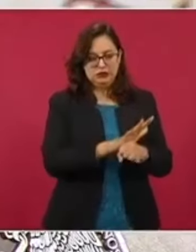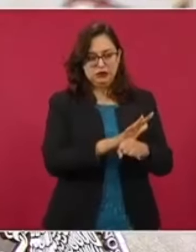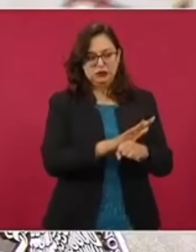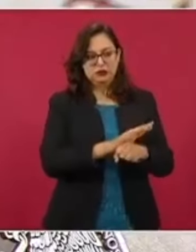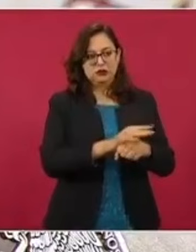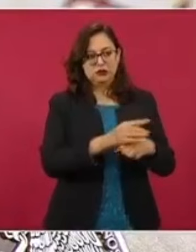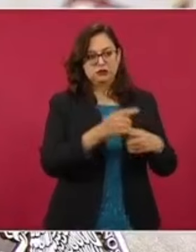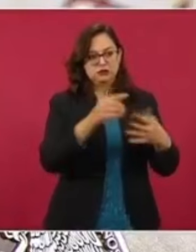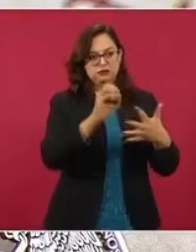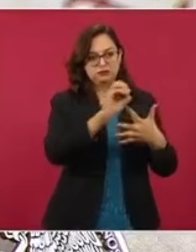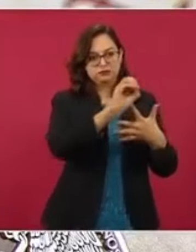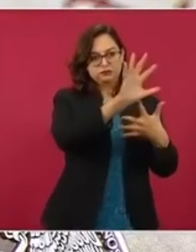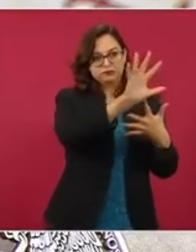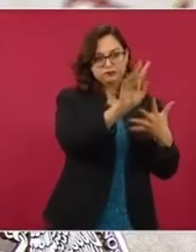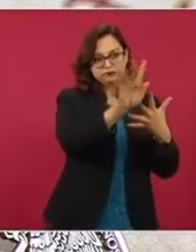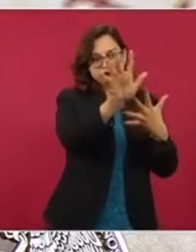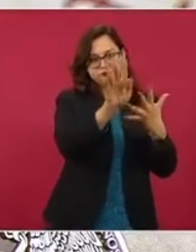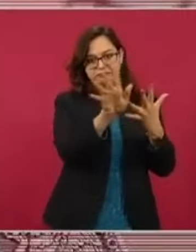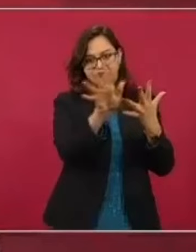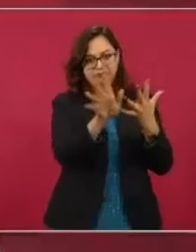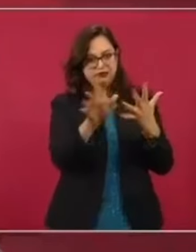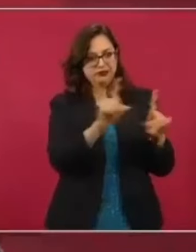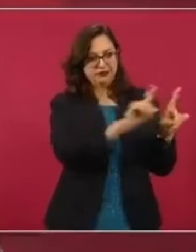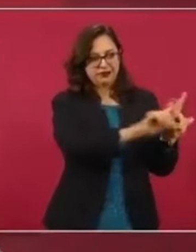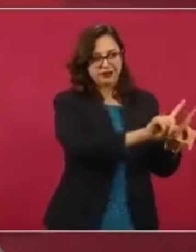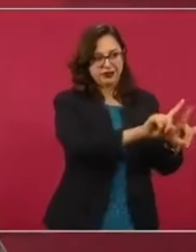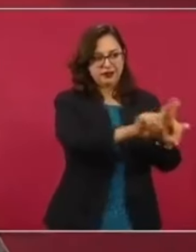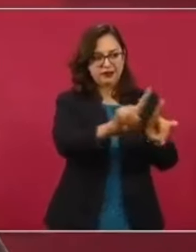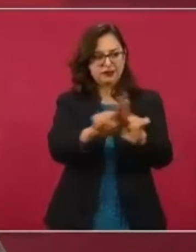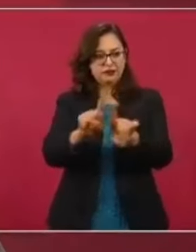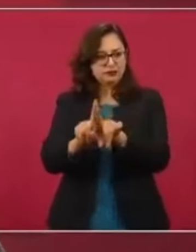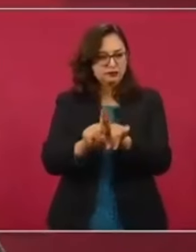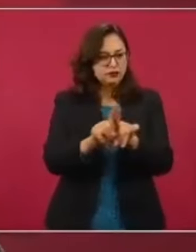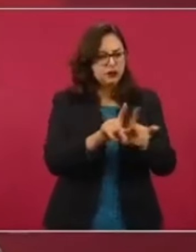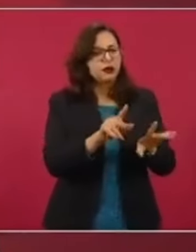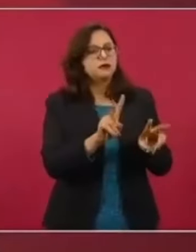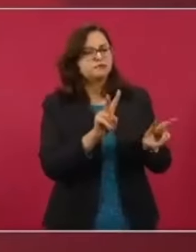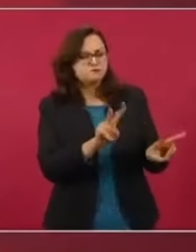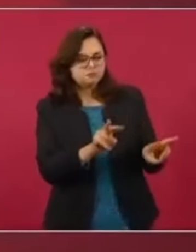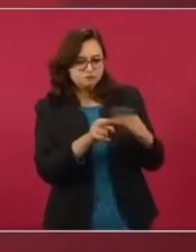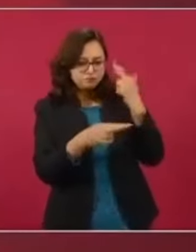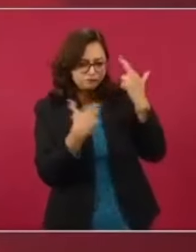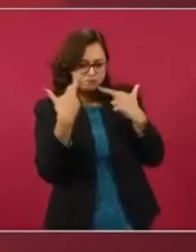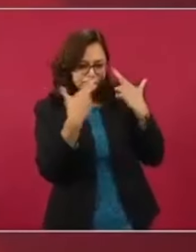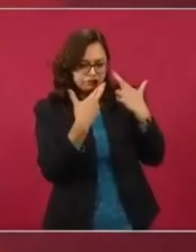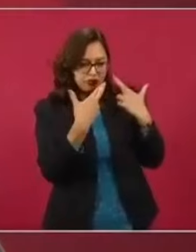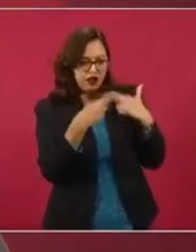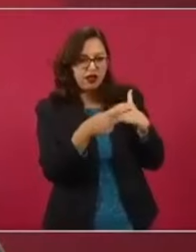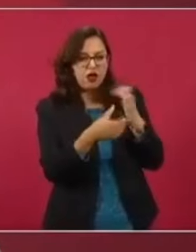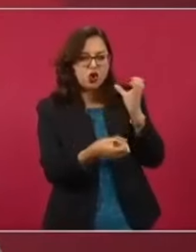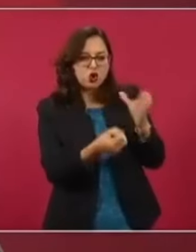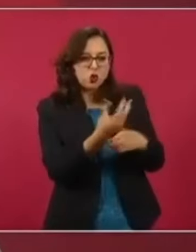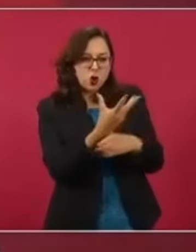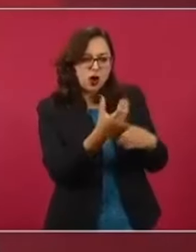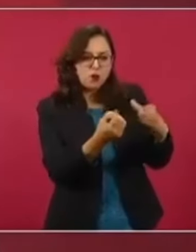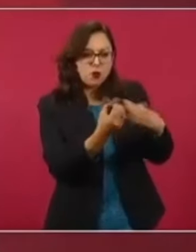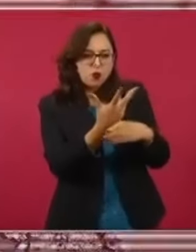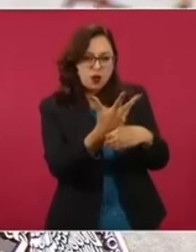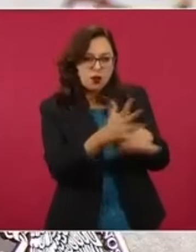dinámica y, en particular, cómo se logra estar atento y cómo se va